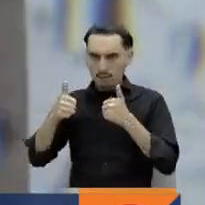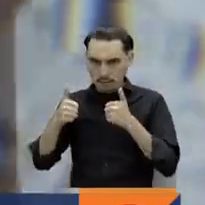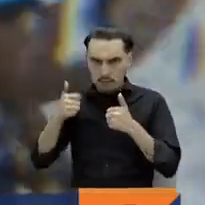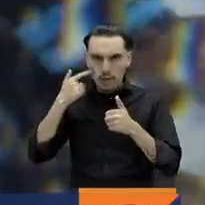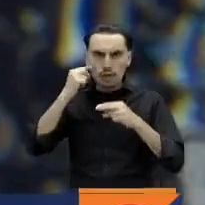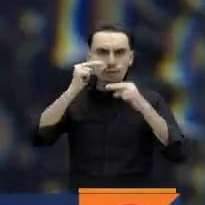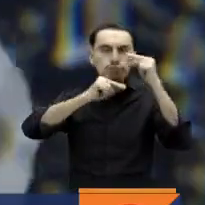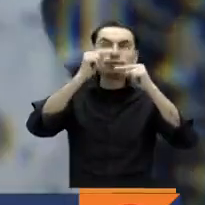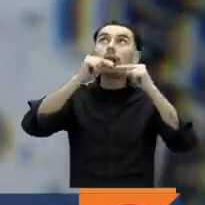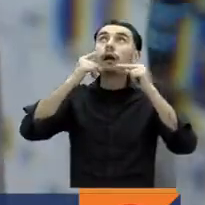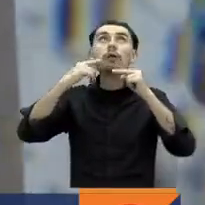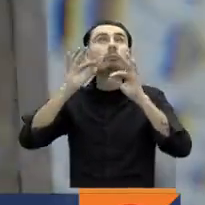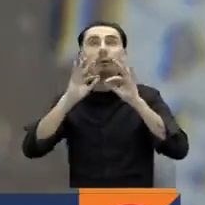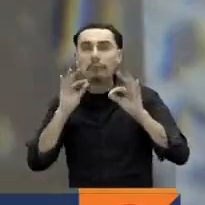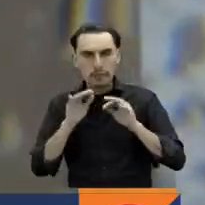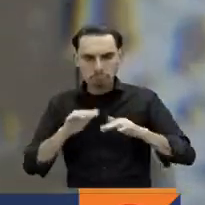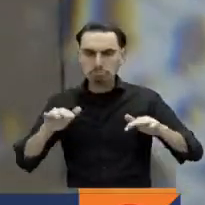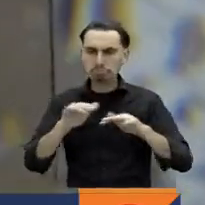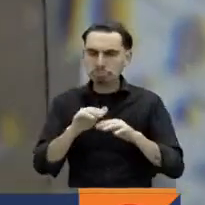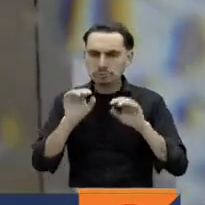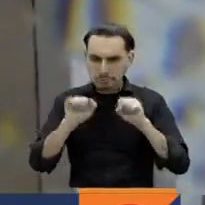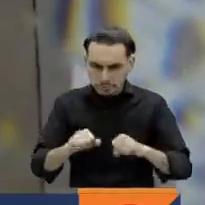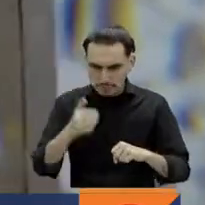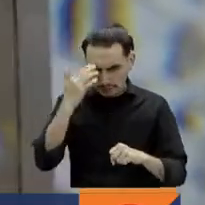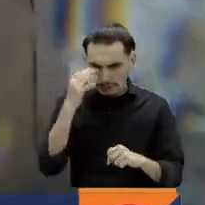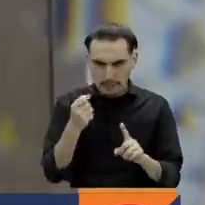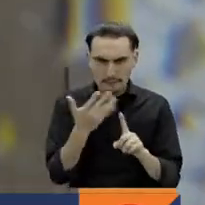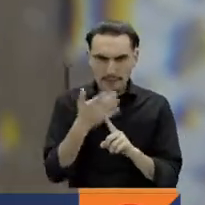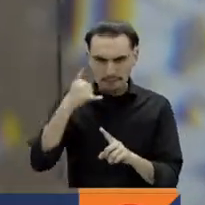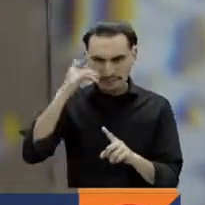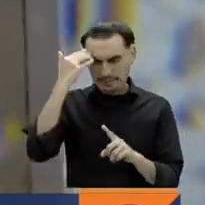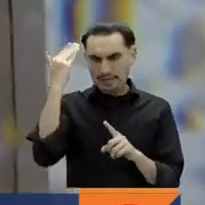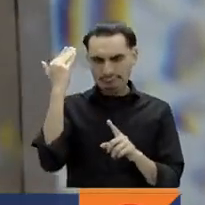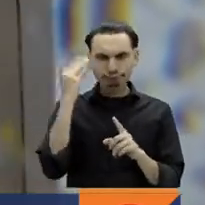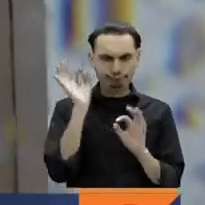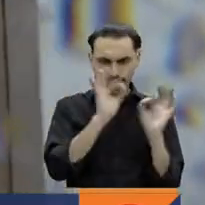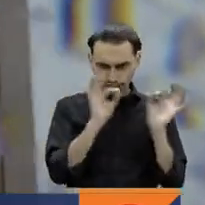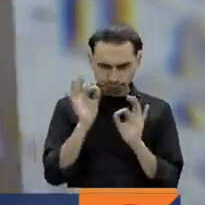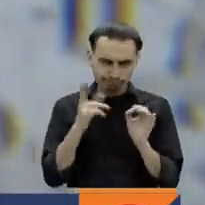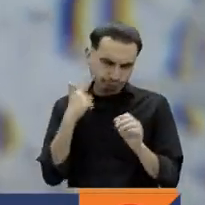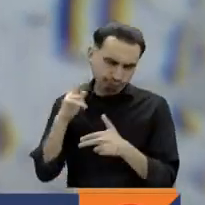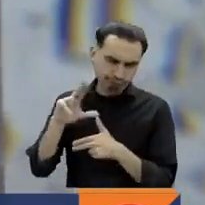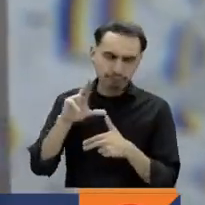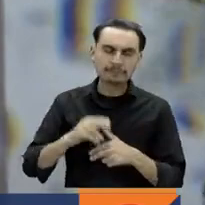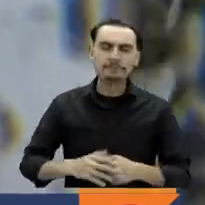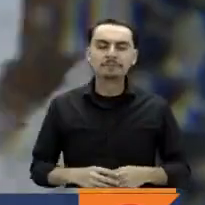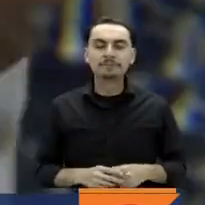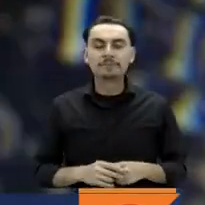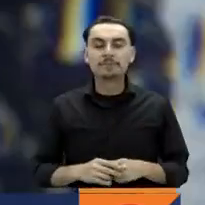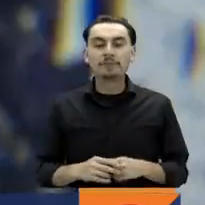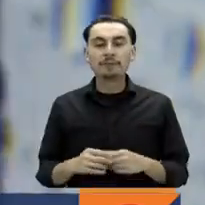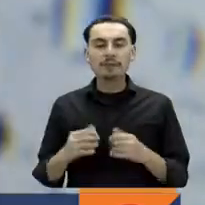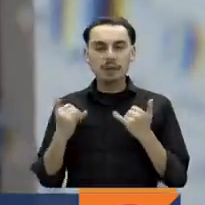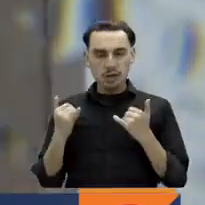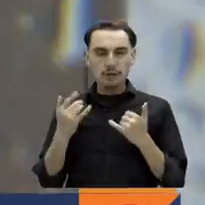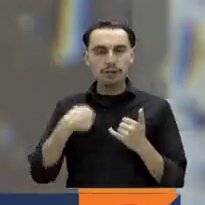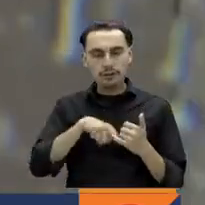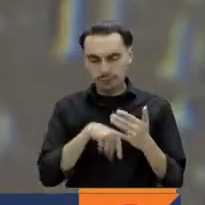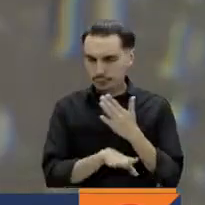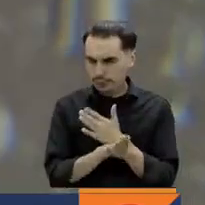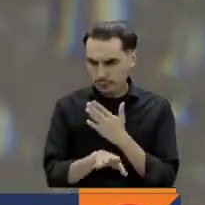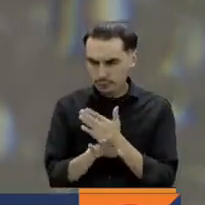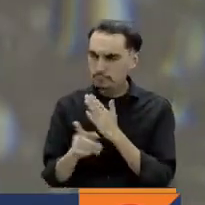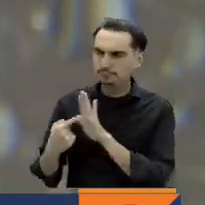estructuras de pronto no vayan a generar mayores afectaciones de las que ya ha generado en este momento. Nosotros continuamos mostrándoles